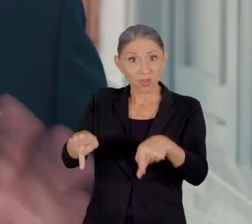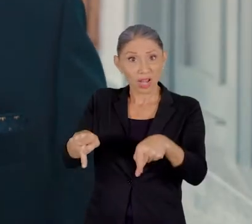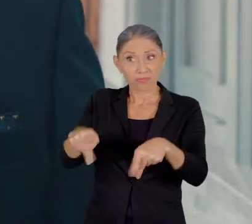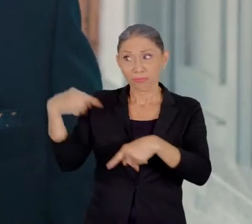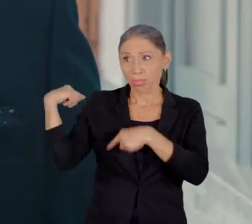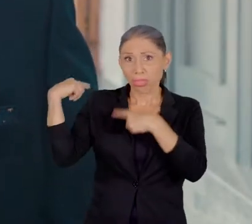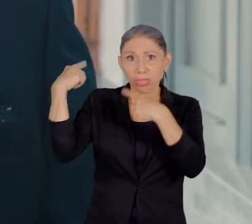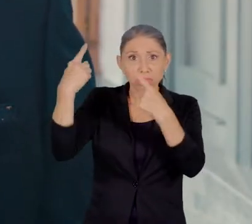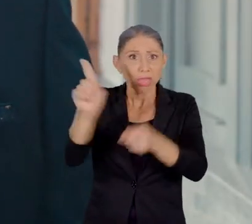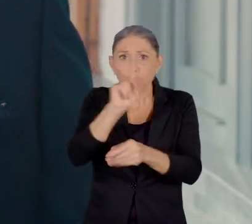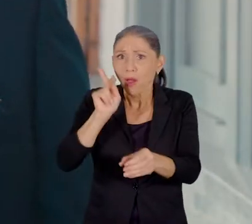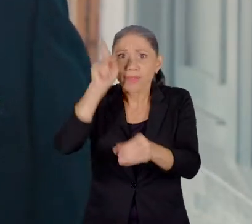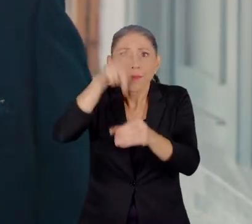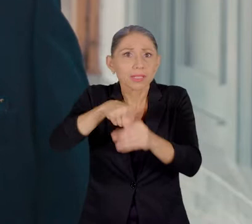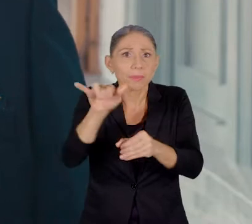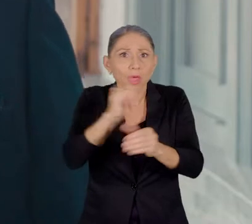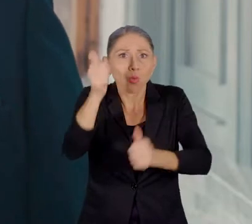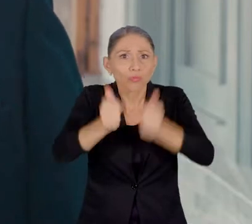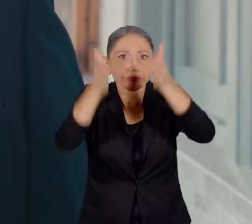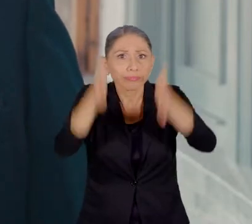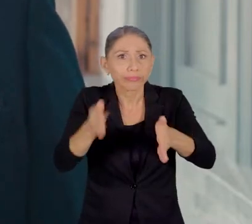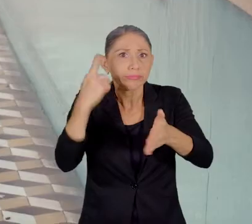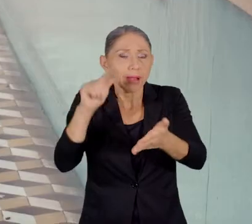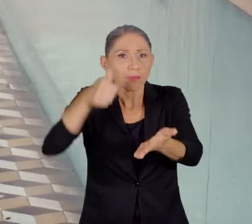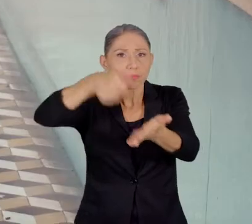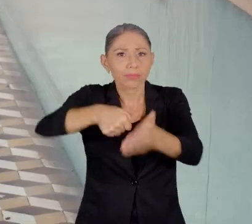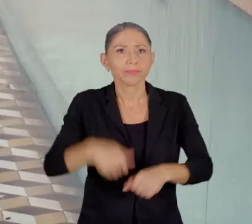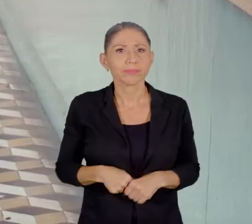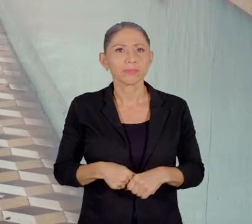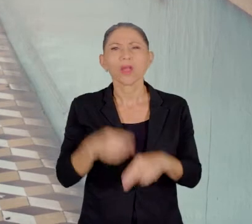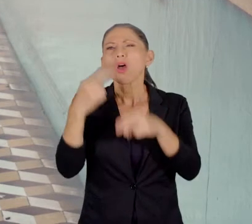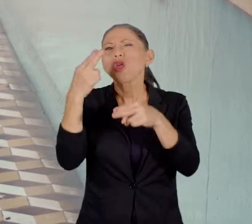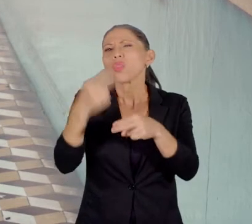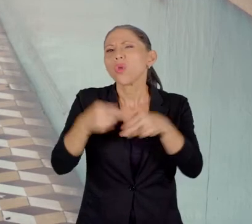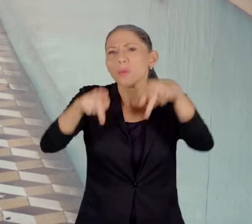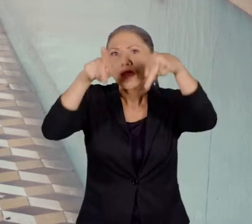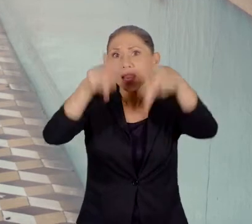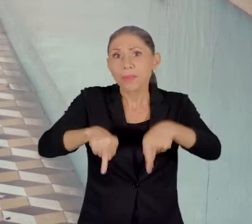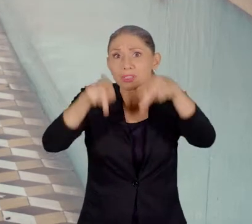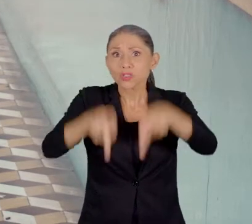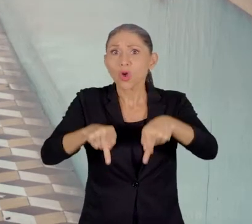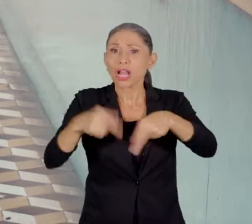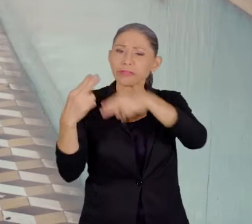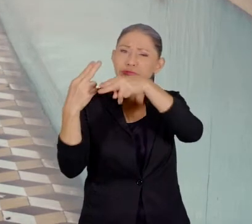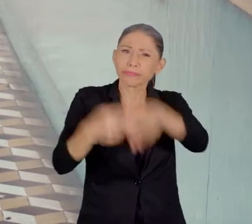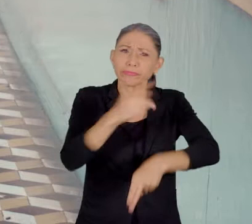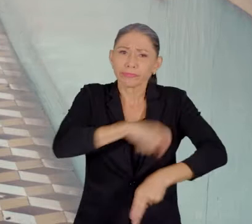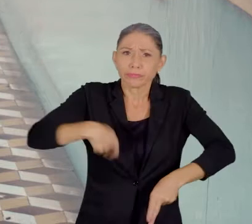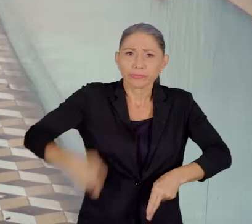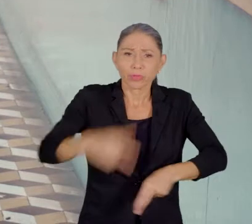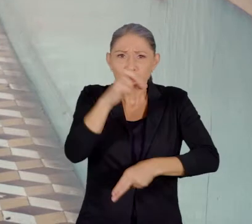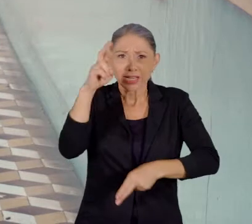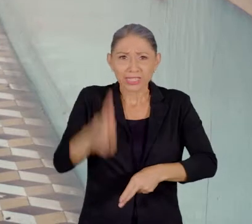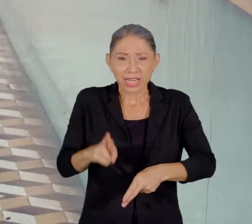que no había participado como aspirante en las elecciones. ¿Cuál es el nombre de la persona que ocupó la Presidencia